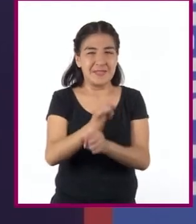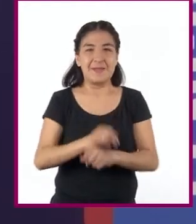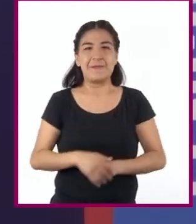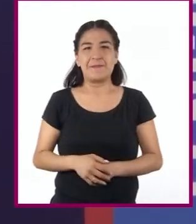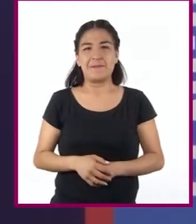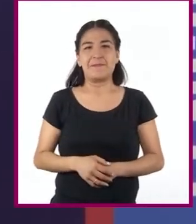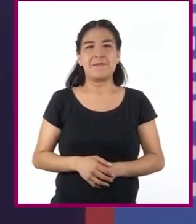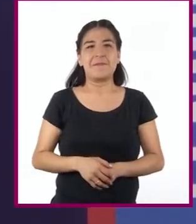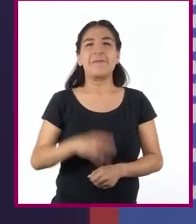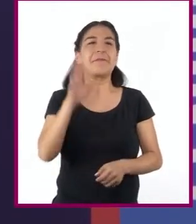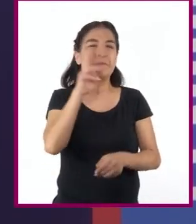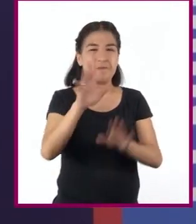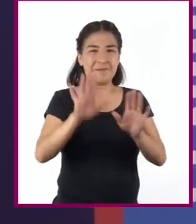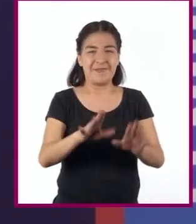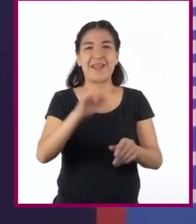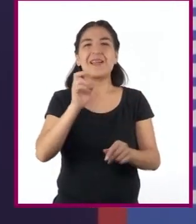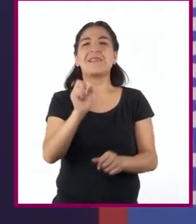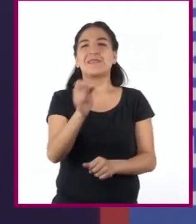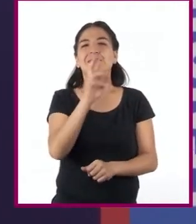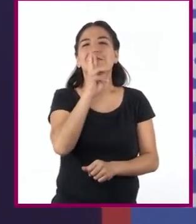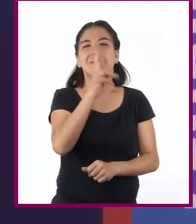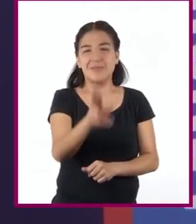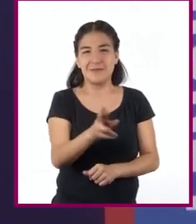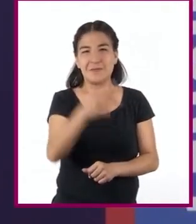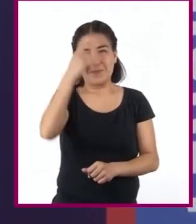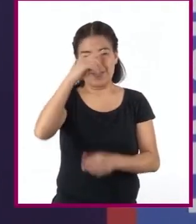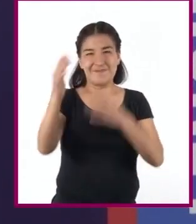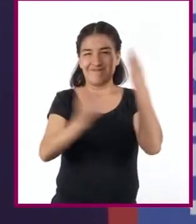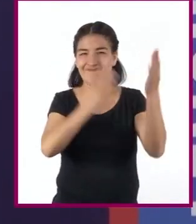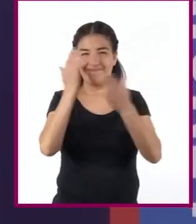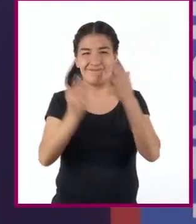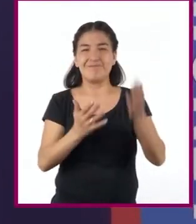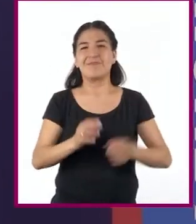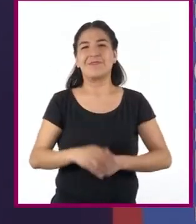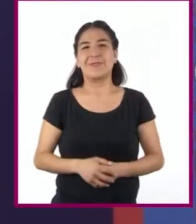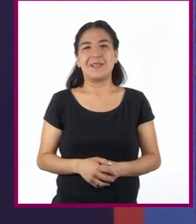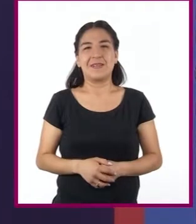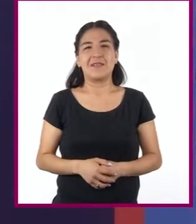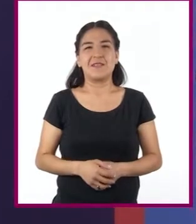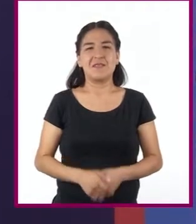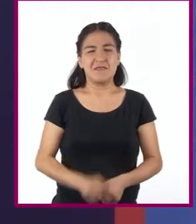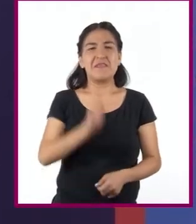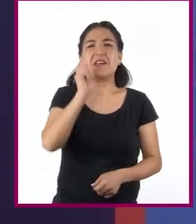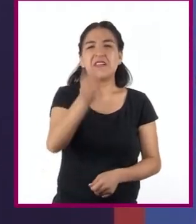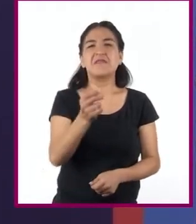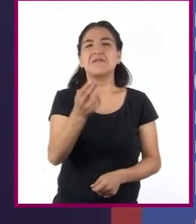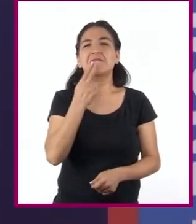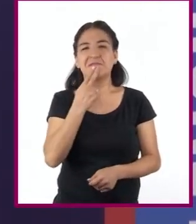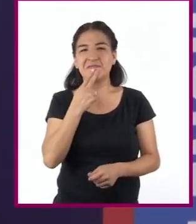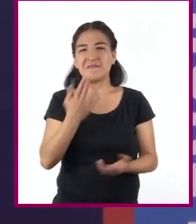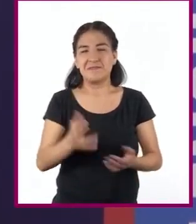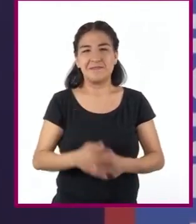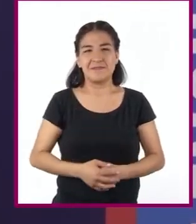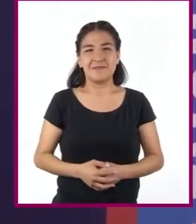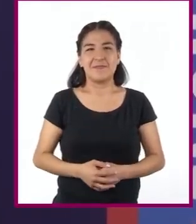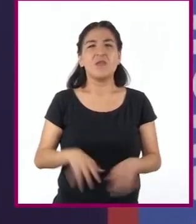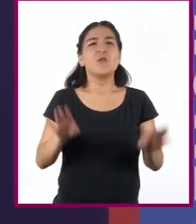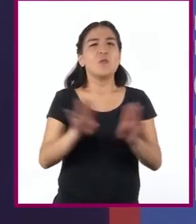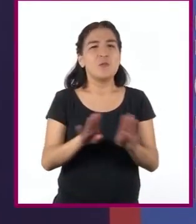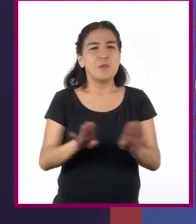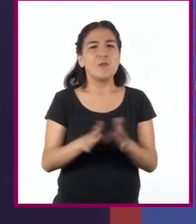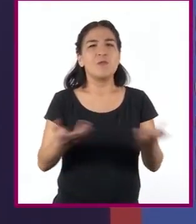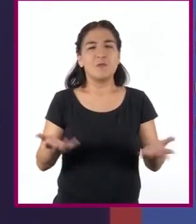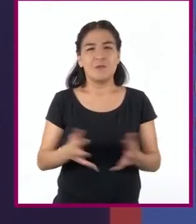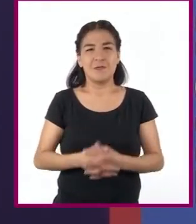Detengámonos en los resultados. ¿Qué es lo que queremos analizar? ¿Qué es lo que utilizaremos? ¿Cómo lo haremos?